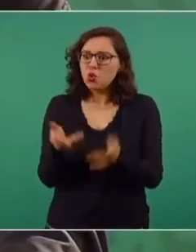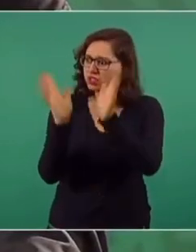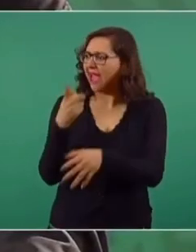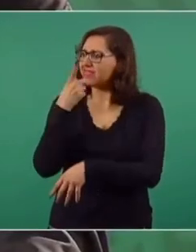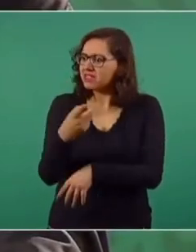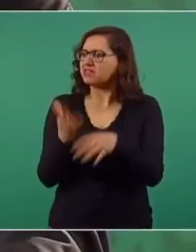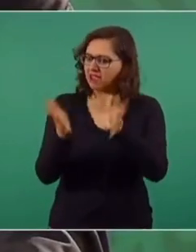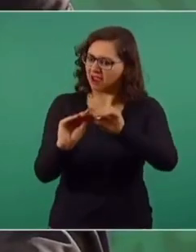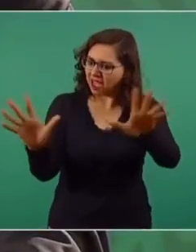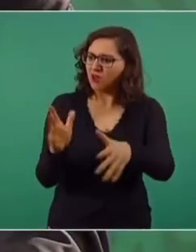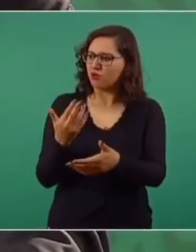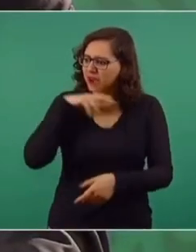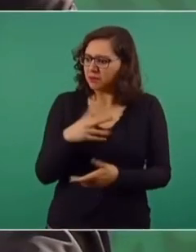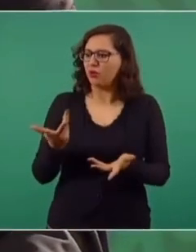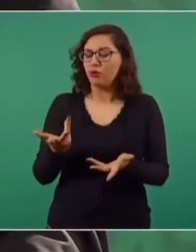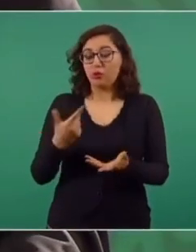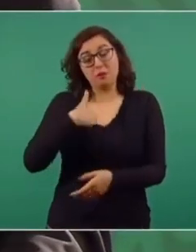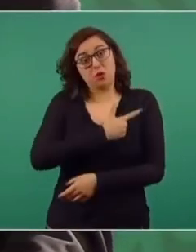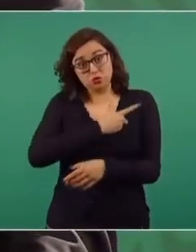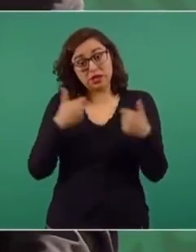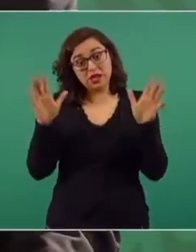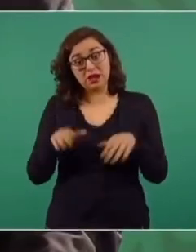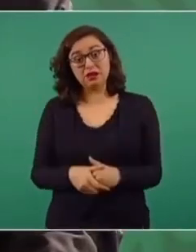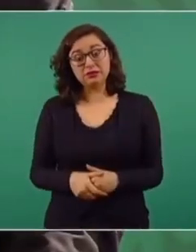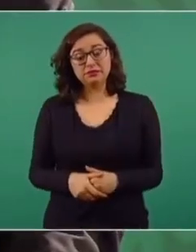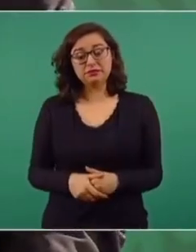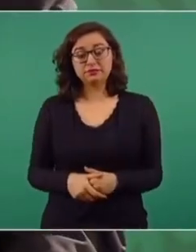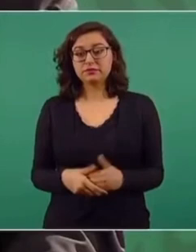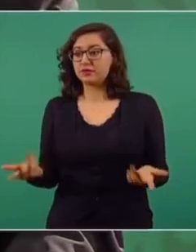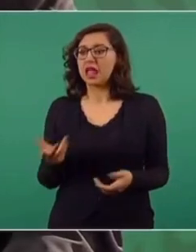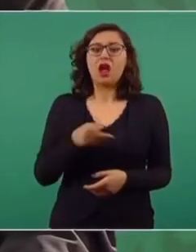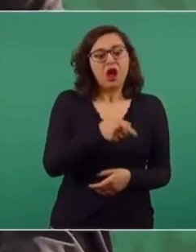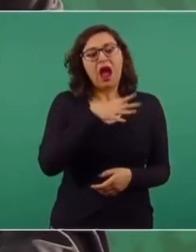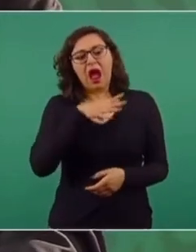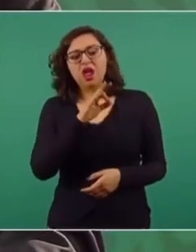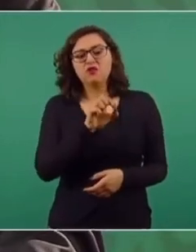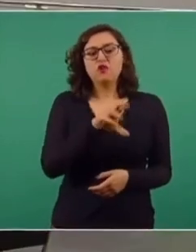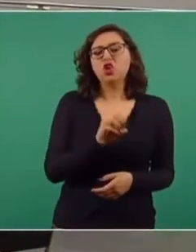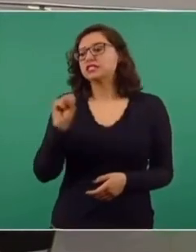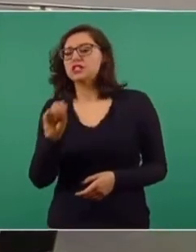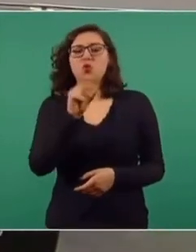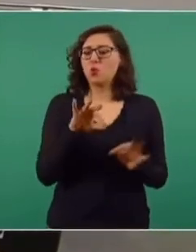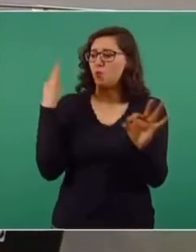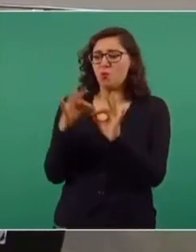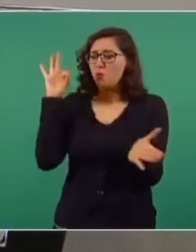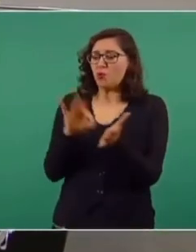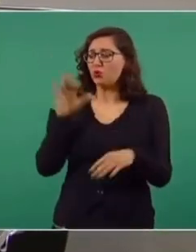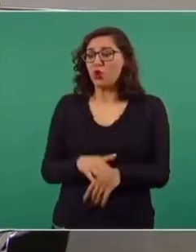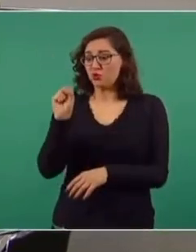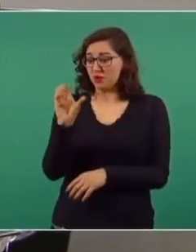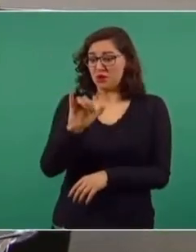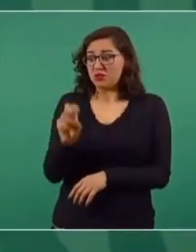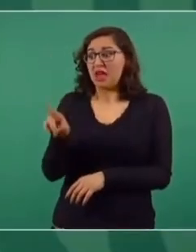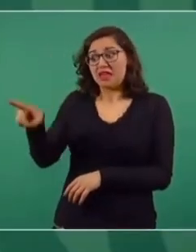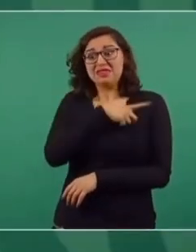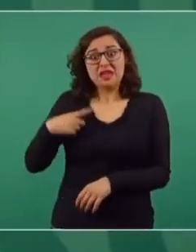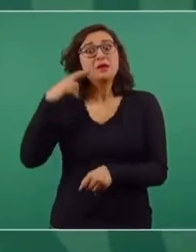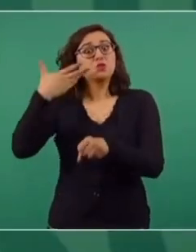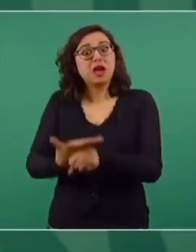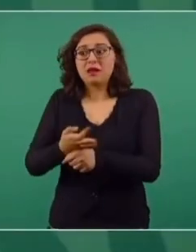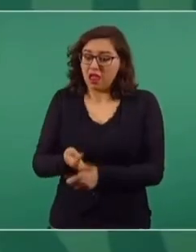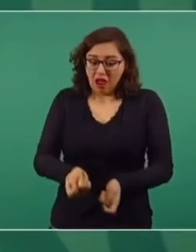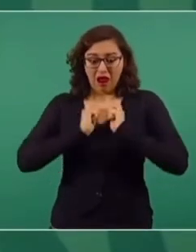que digan si el señor tiene fuero o no tiene fuero y que asuma el Poder Judicial su